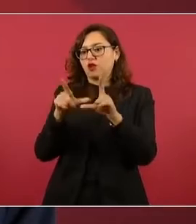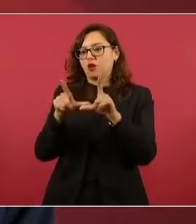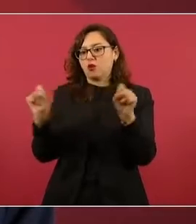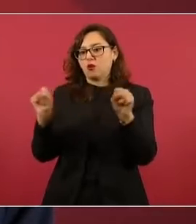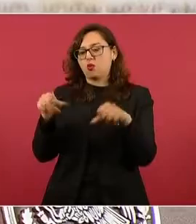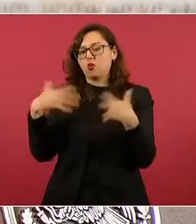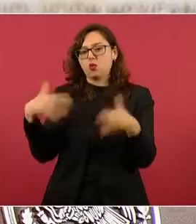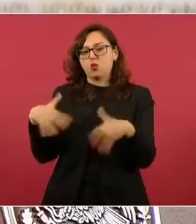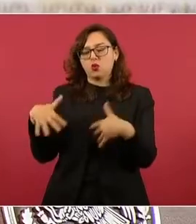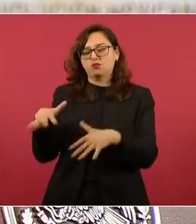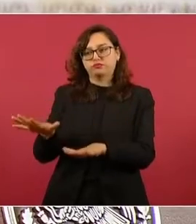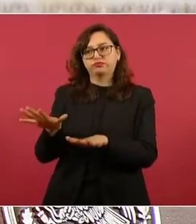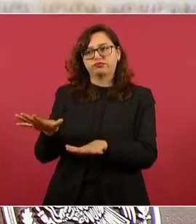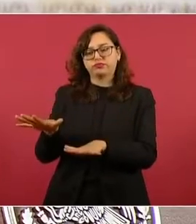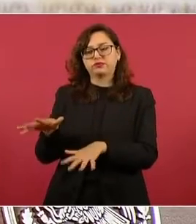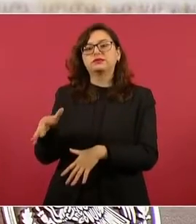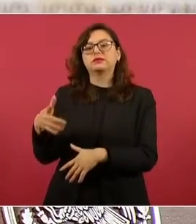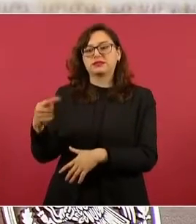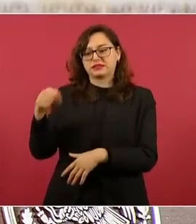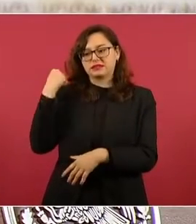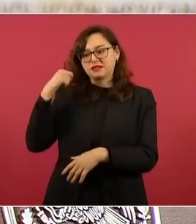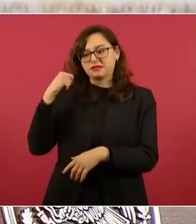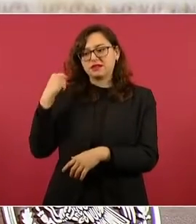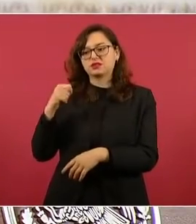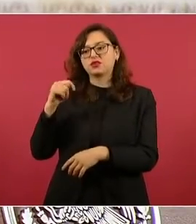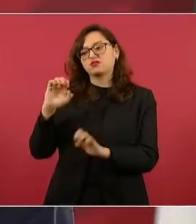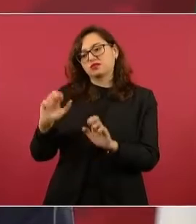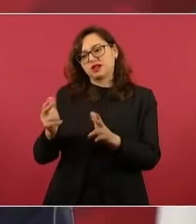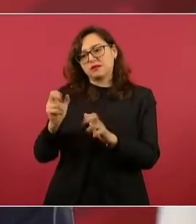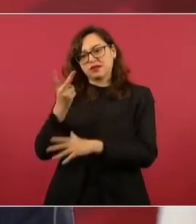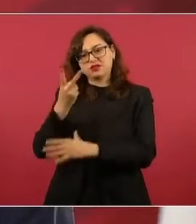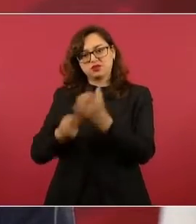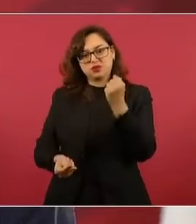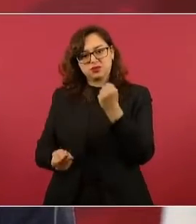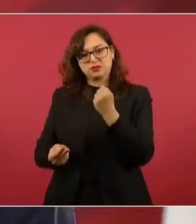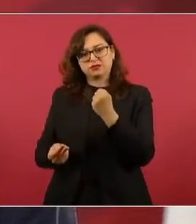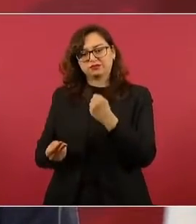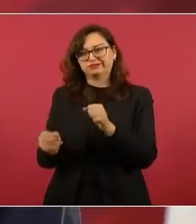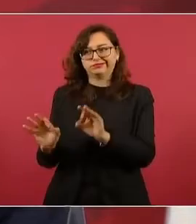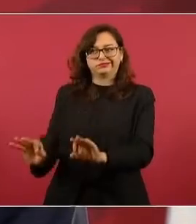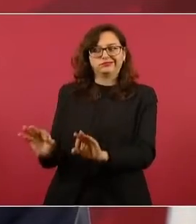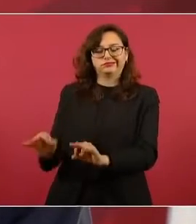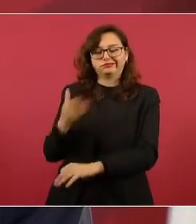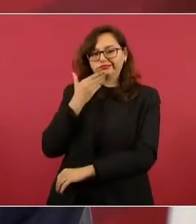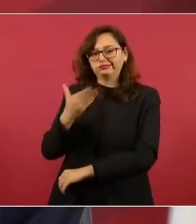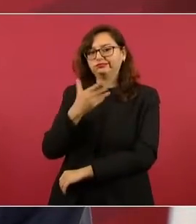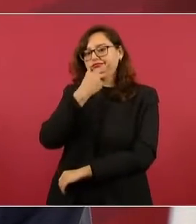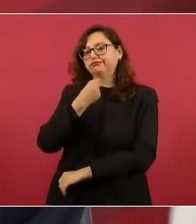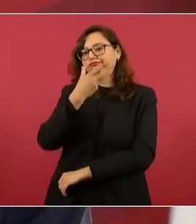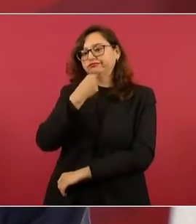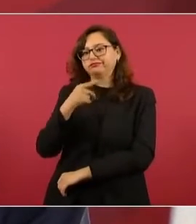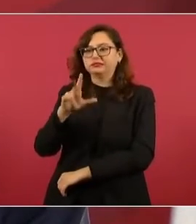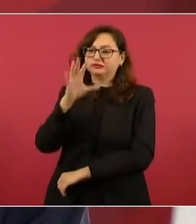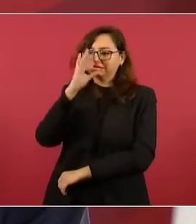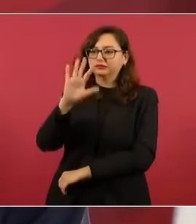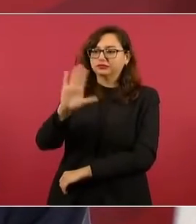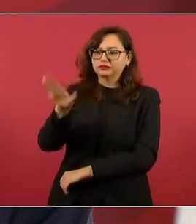tabasqueño chiapaneco de primera. Entonces,